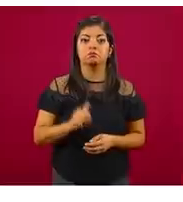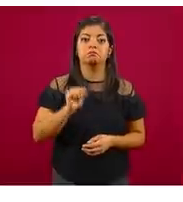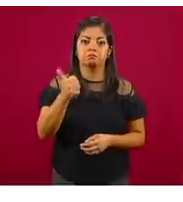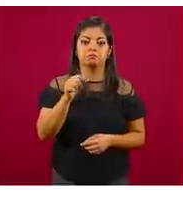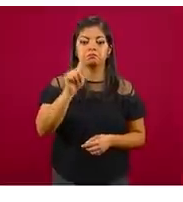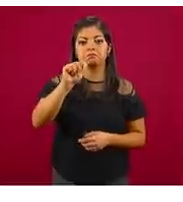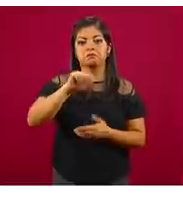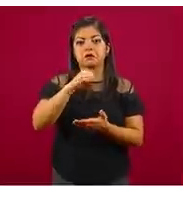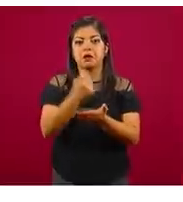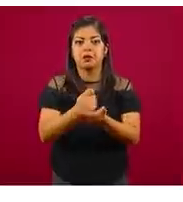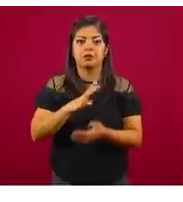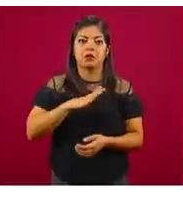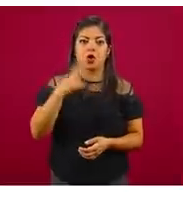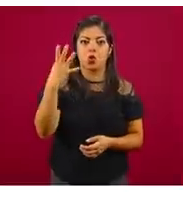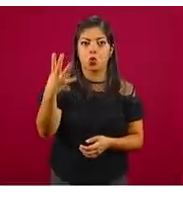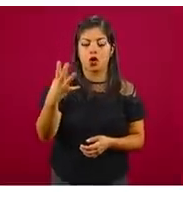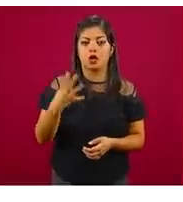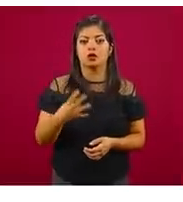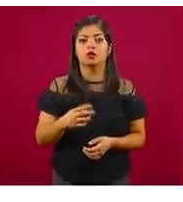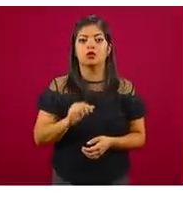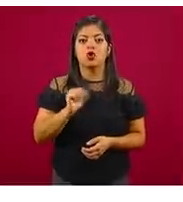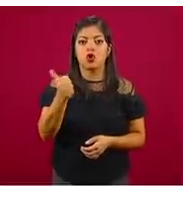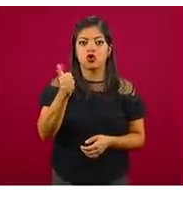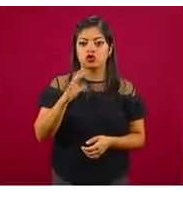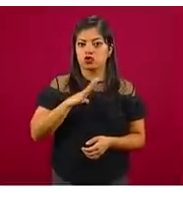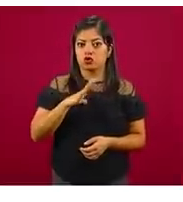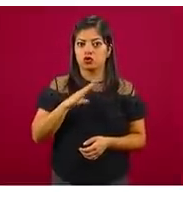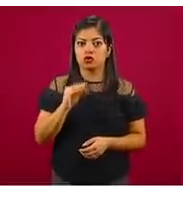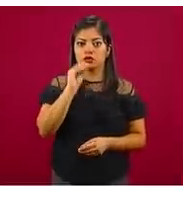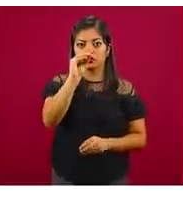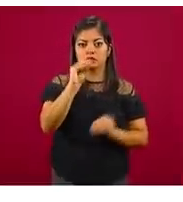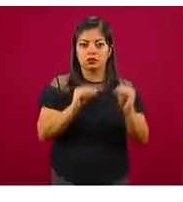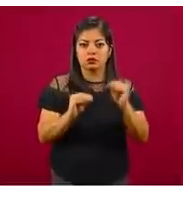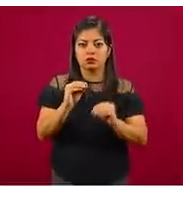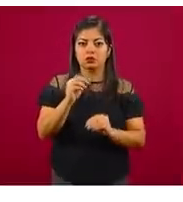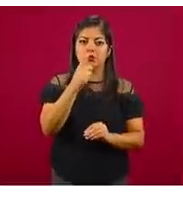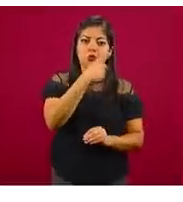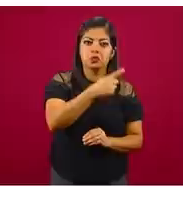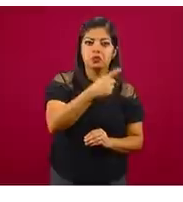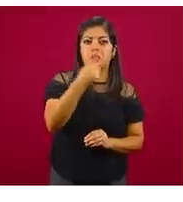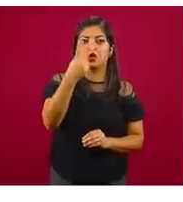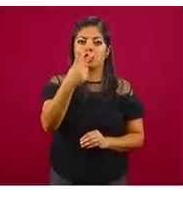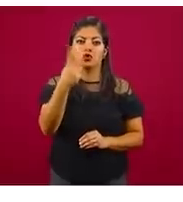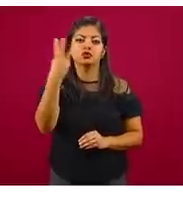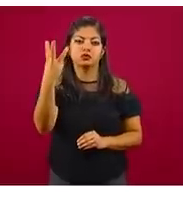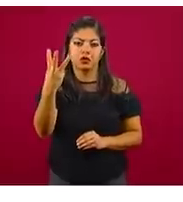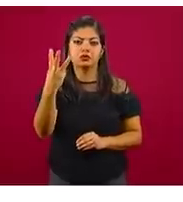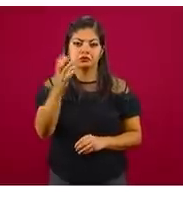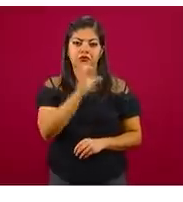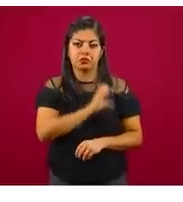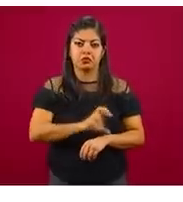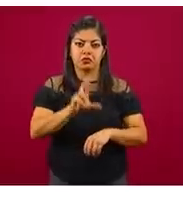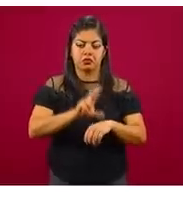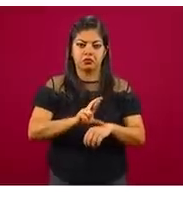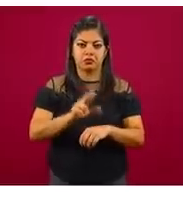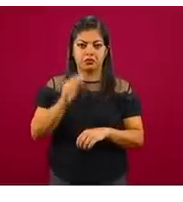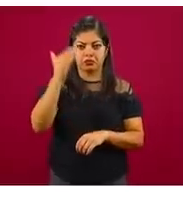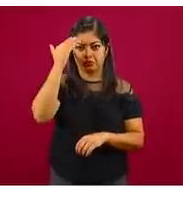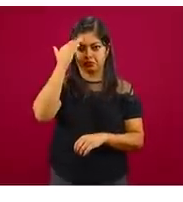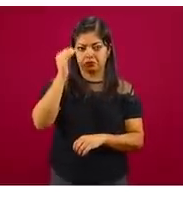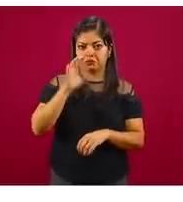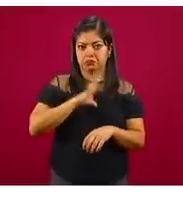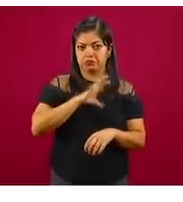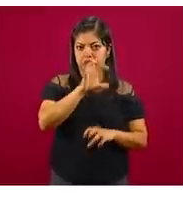bueno, Tamaulipas tiene cuatro y el resto están divididas de una a dos o tres coordinaciones más. Adelante.